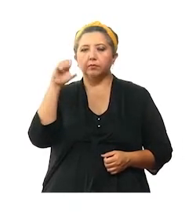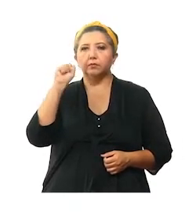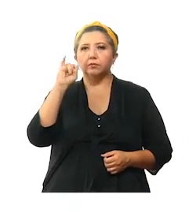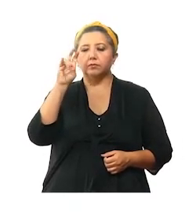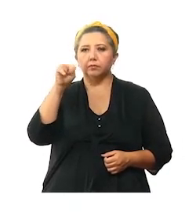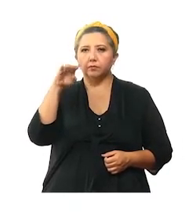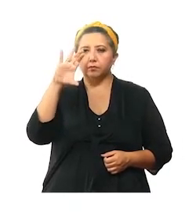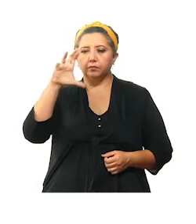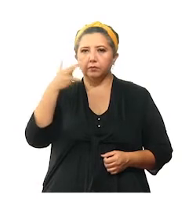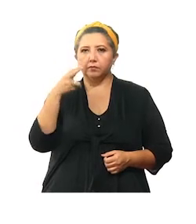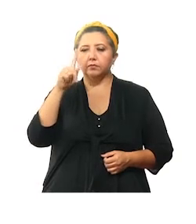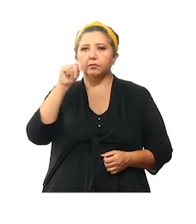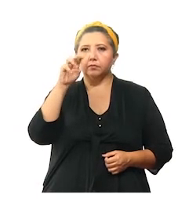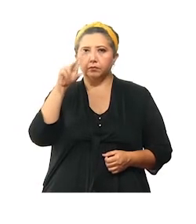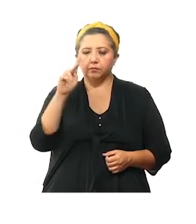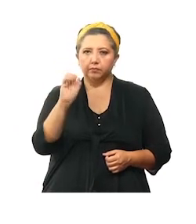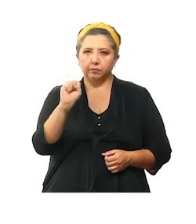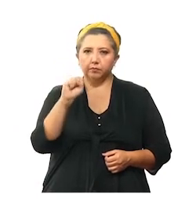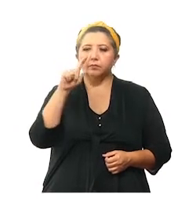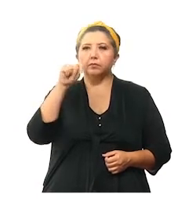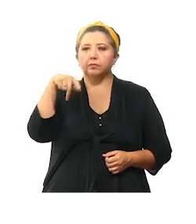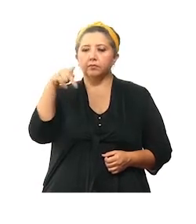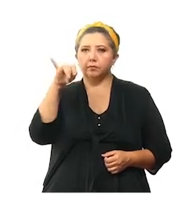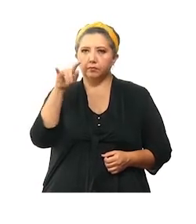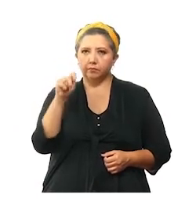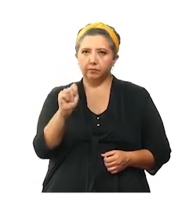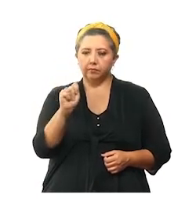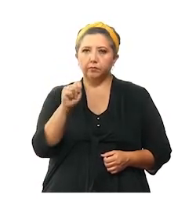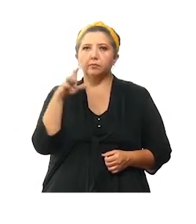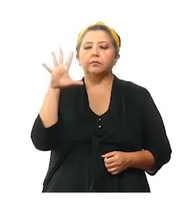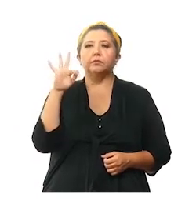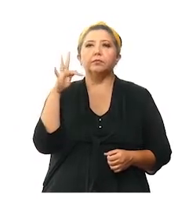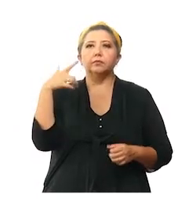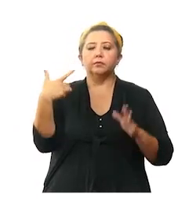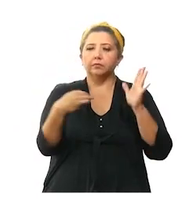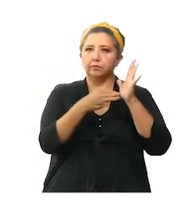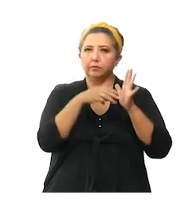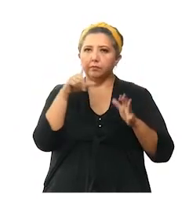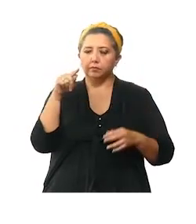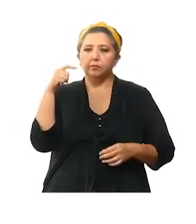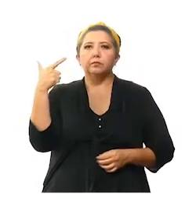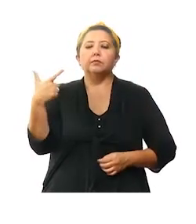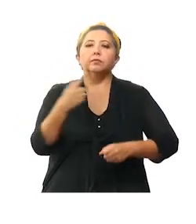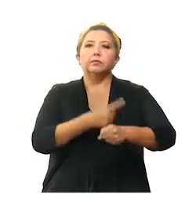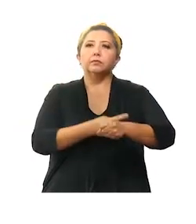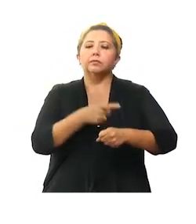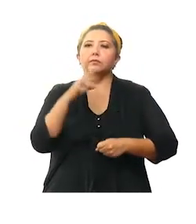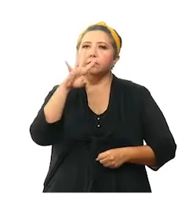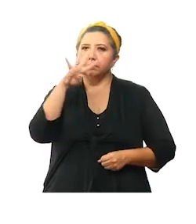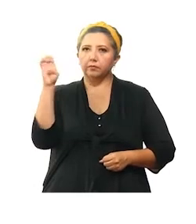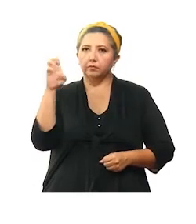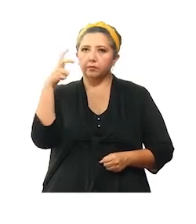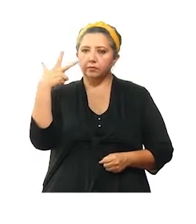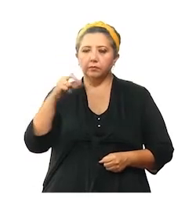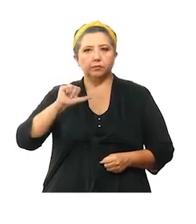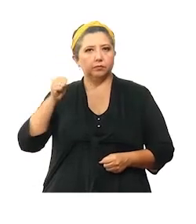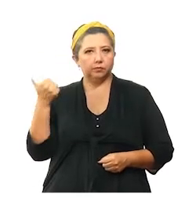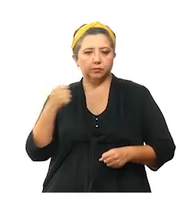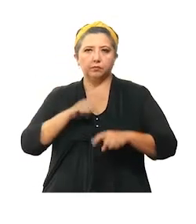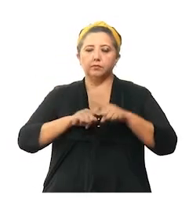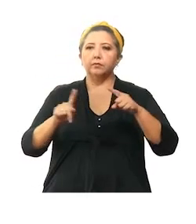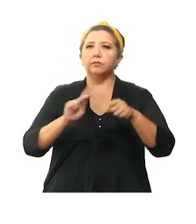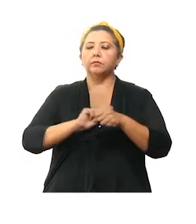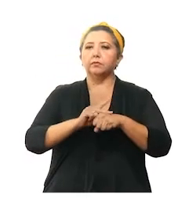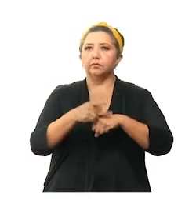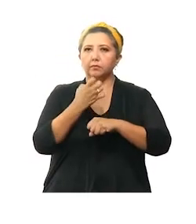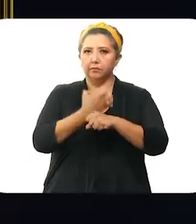Sinanché, Teco, Tecanto y Tequit. De los 47.077 casos positivos, 408 son de otro país